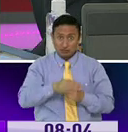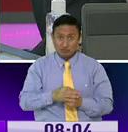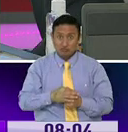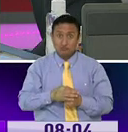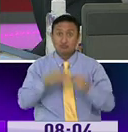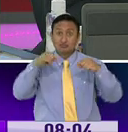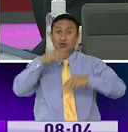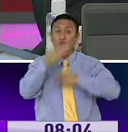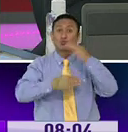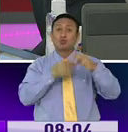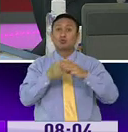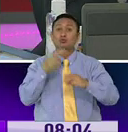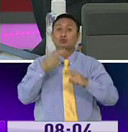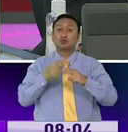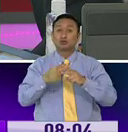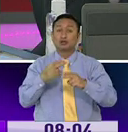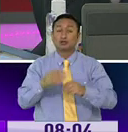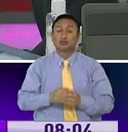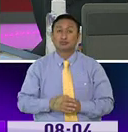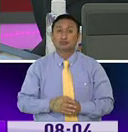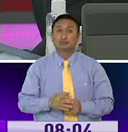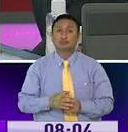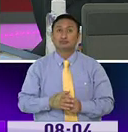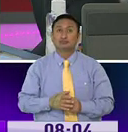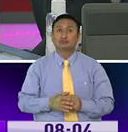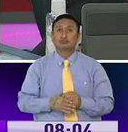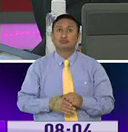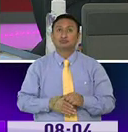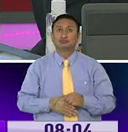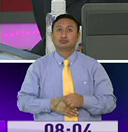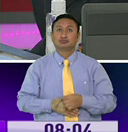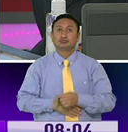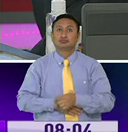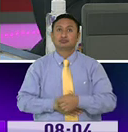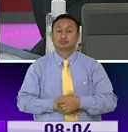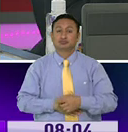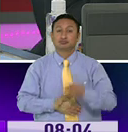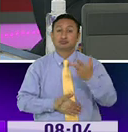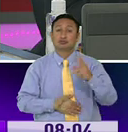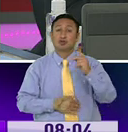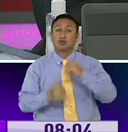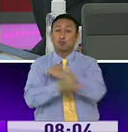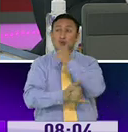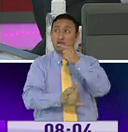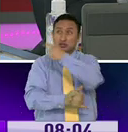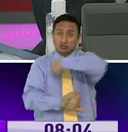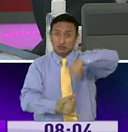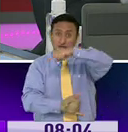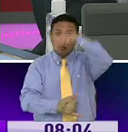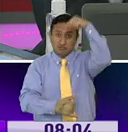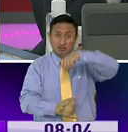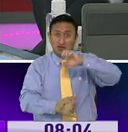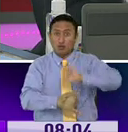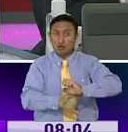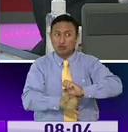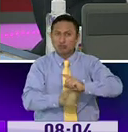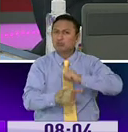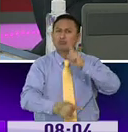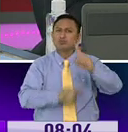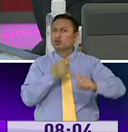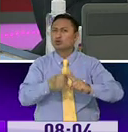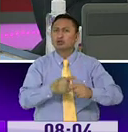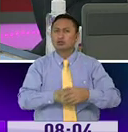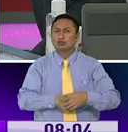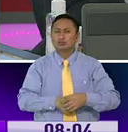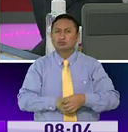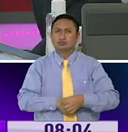denomina en el mundo cibernético del Internet como fake news, vienen de países amigos, países que